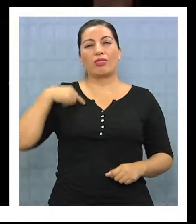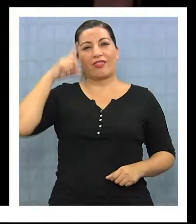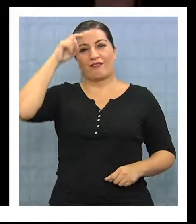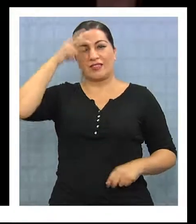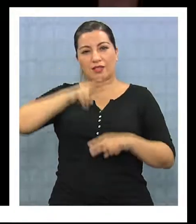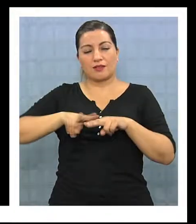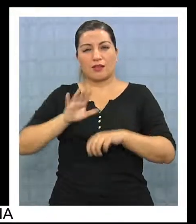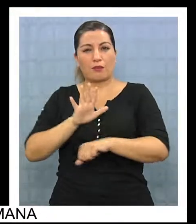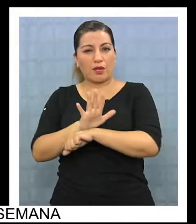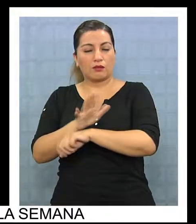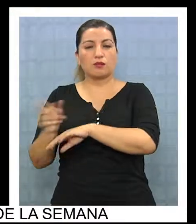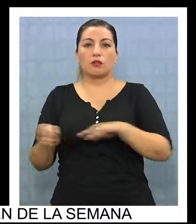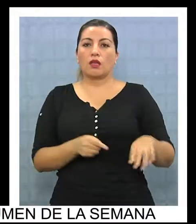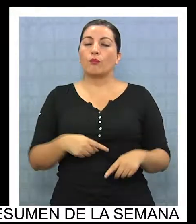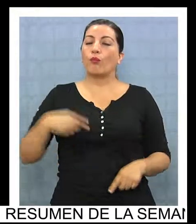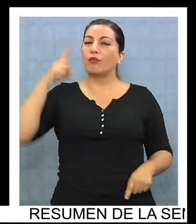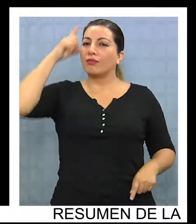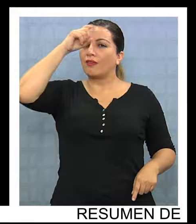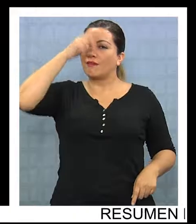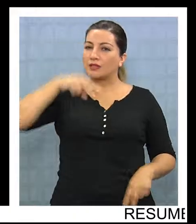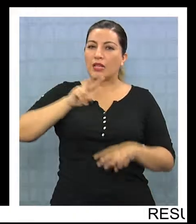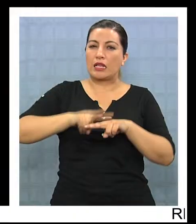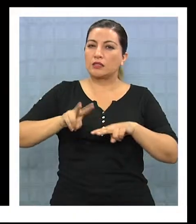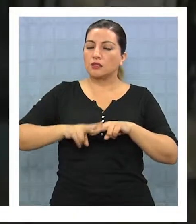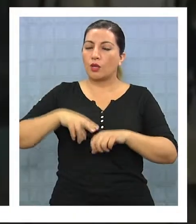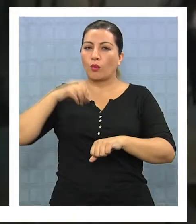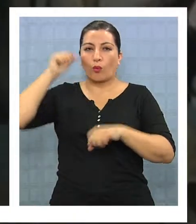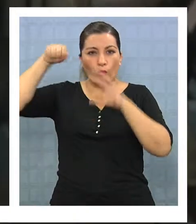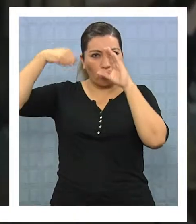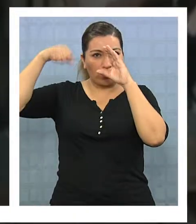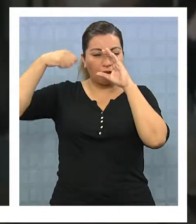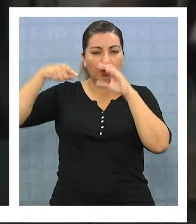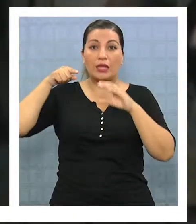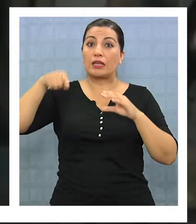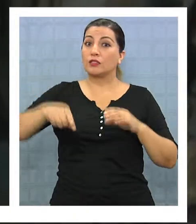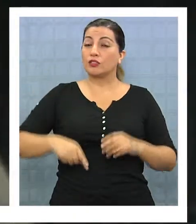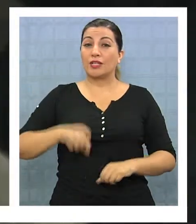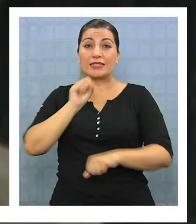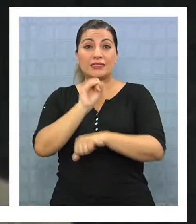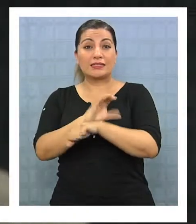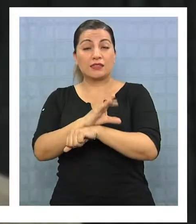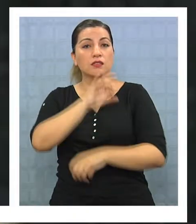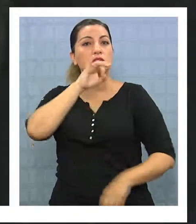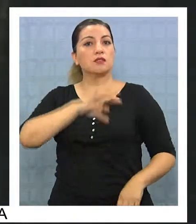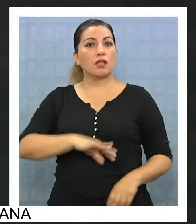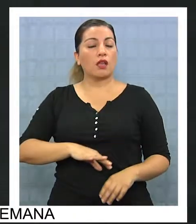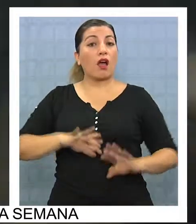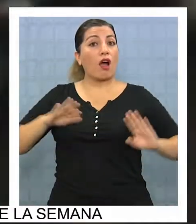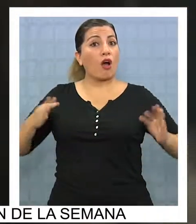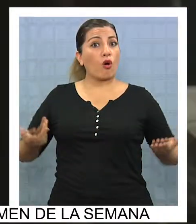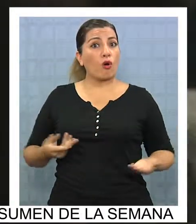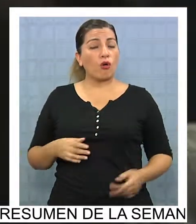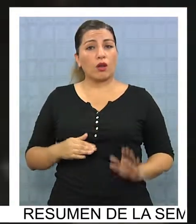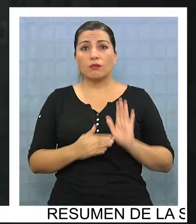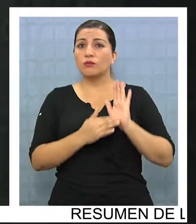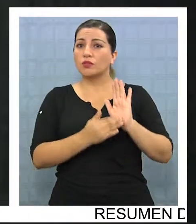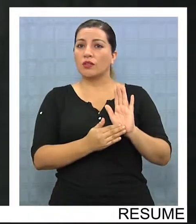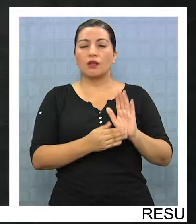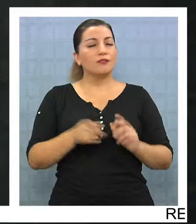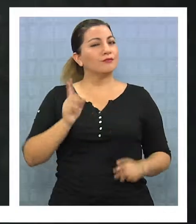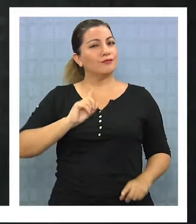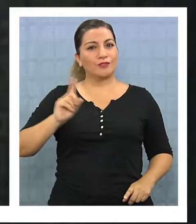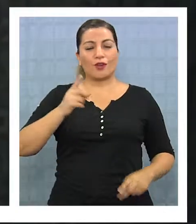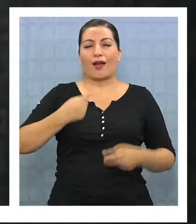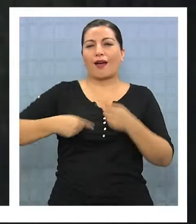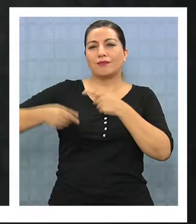para un realizador posicionar una producción, el reconocimiento al cine chileno no es de ahora, sino que desde hace mucho